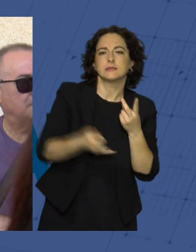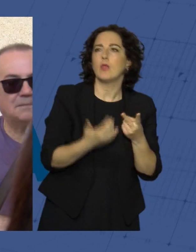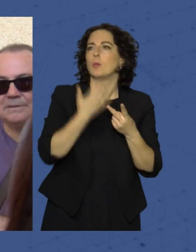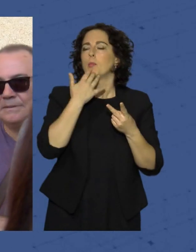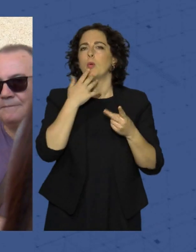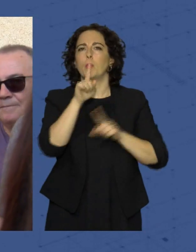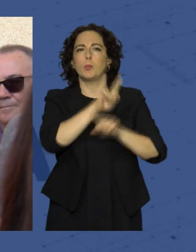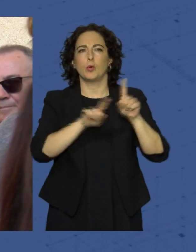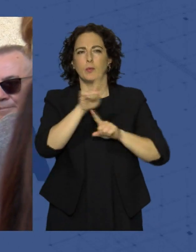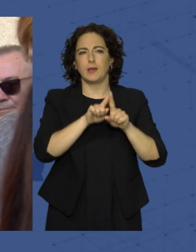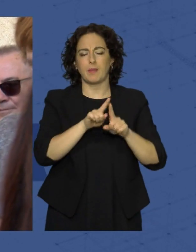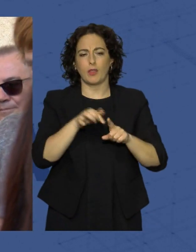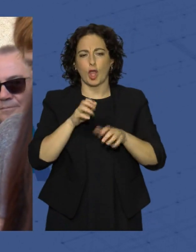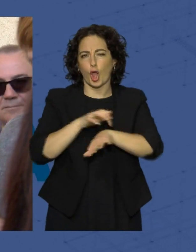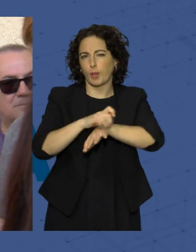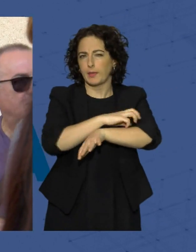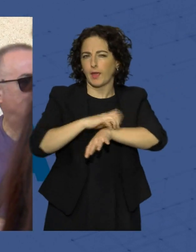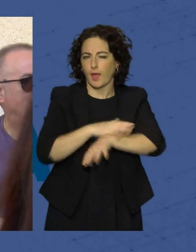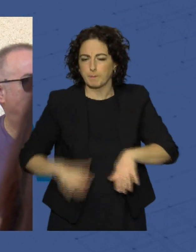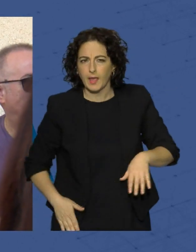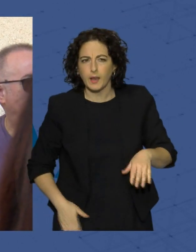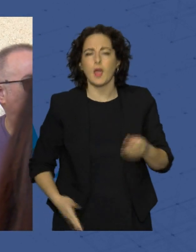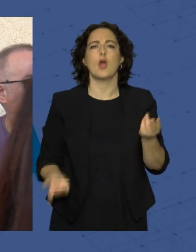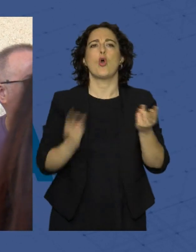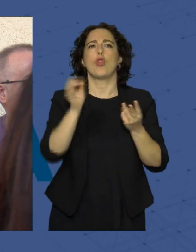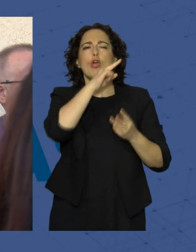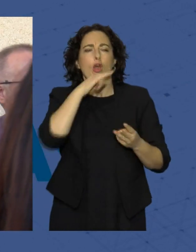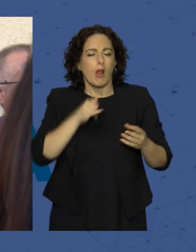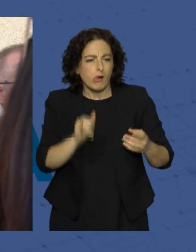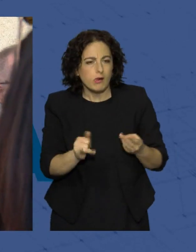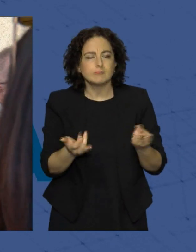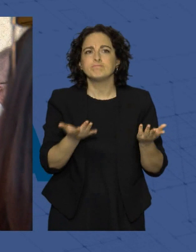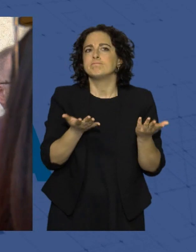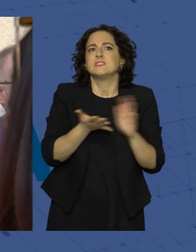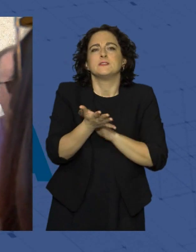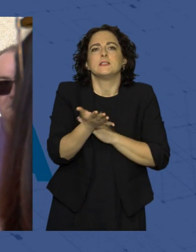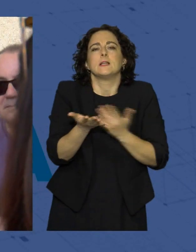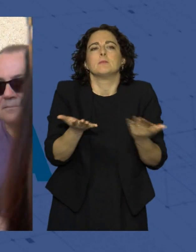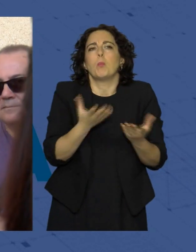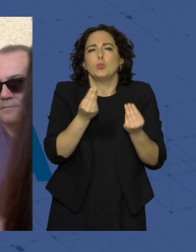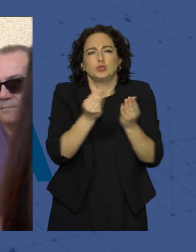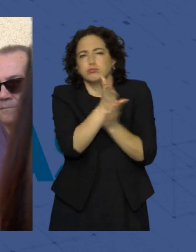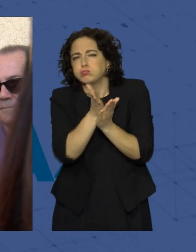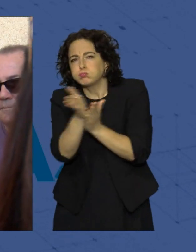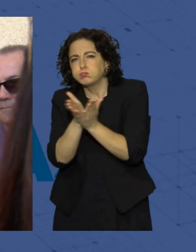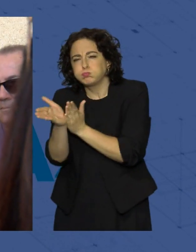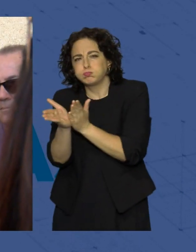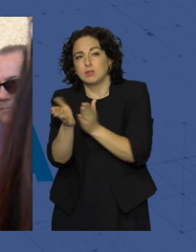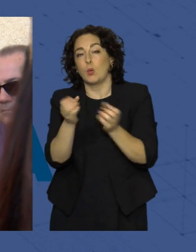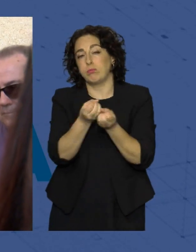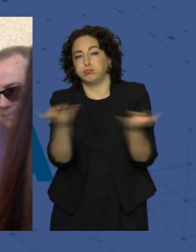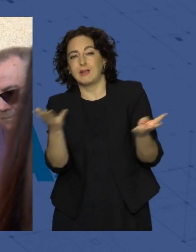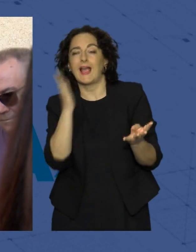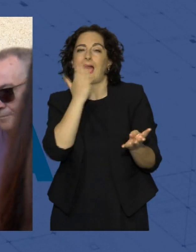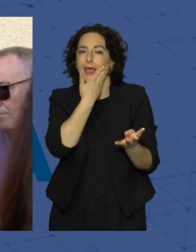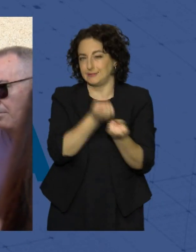trastorno de hormigón en una pierna, hasta un dolor. Es una enfermedad que puede tener múltiples caras como dice y como